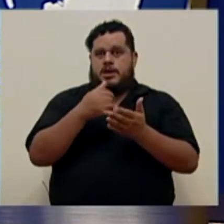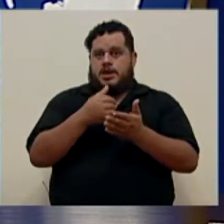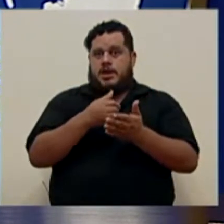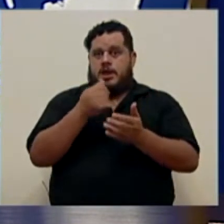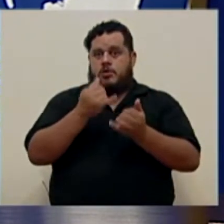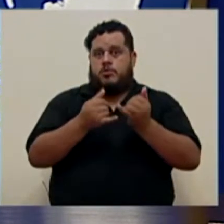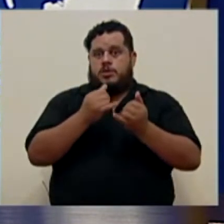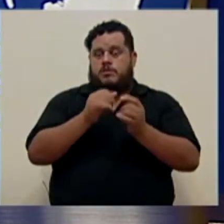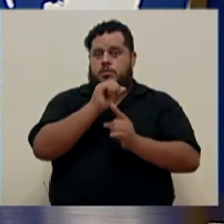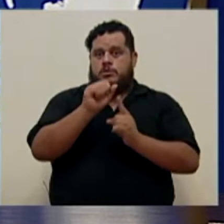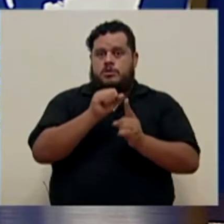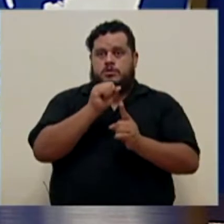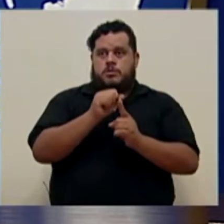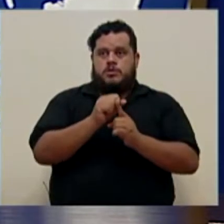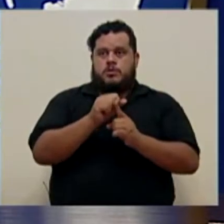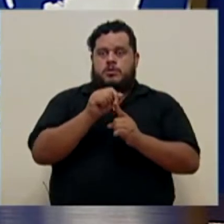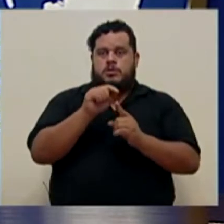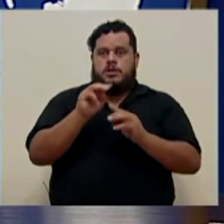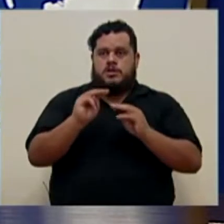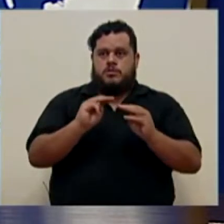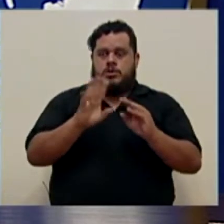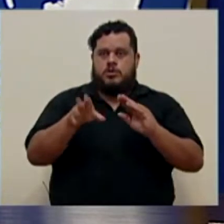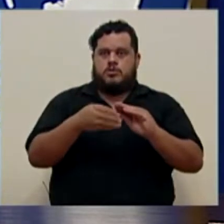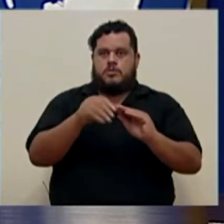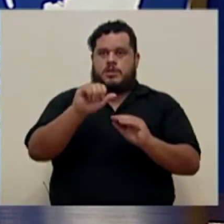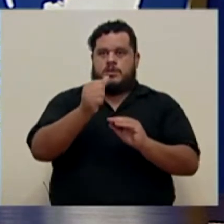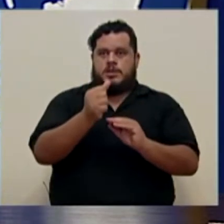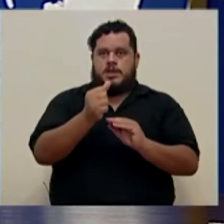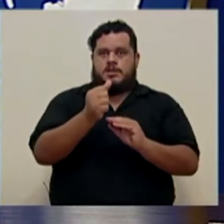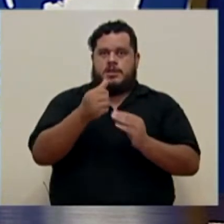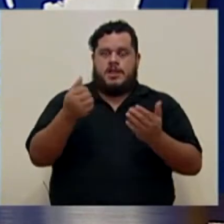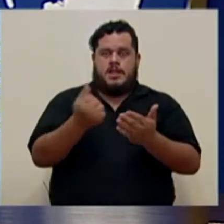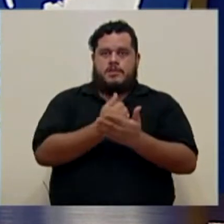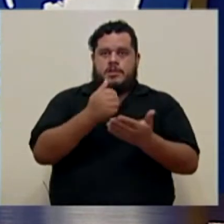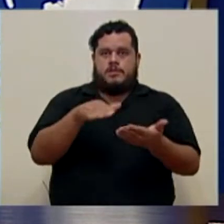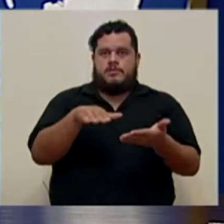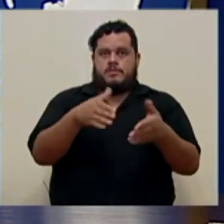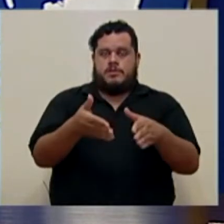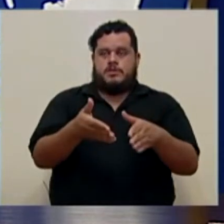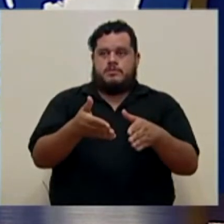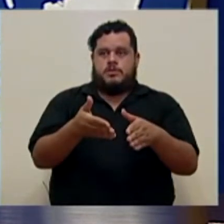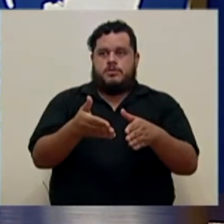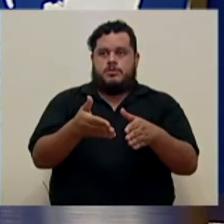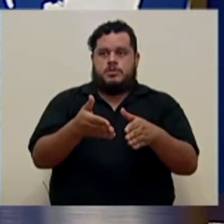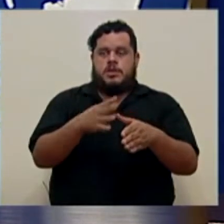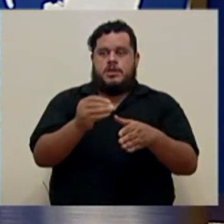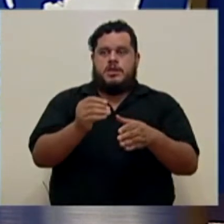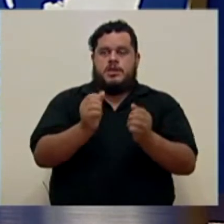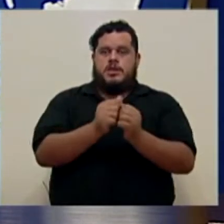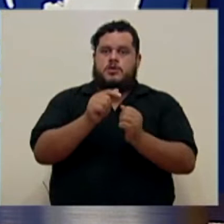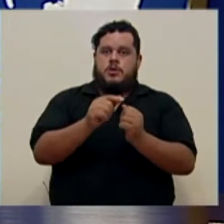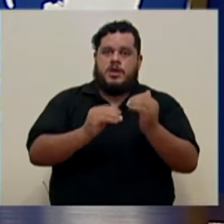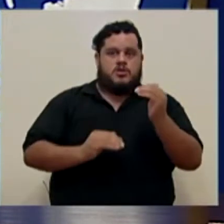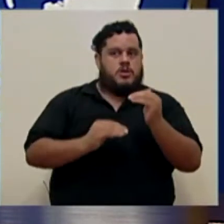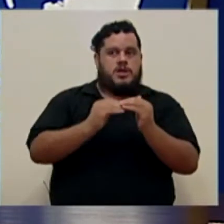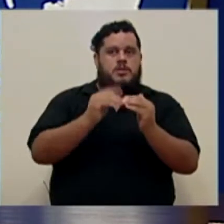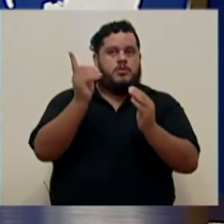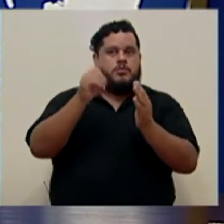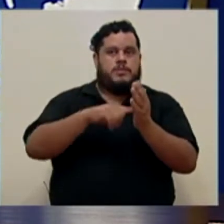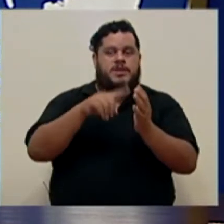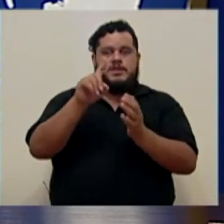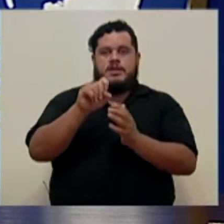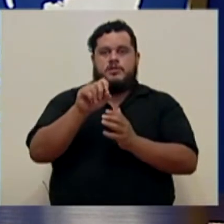corte del último día se suman 10 lamentables fallecimientos y con esto alcanzamos mil